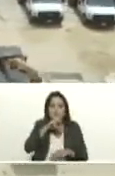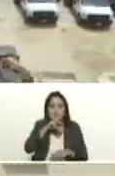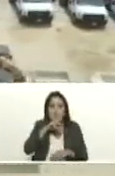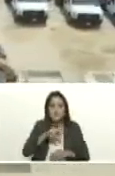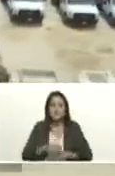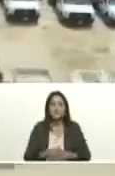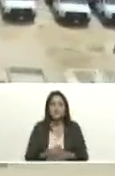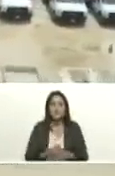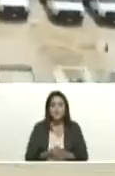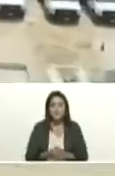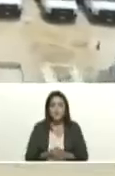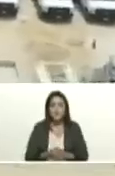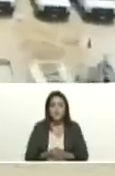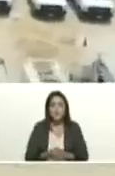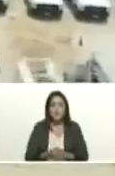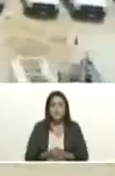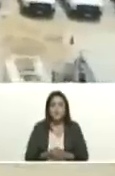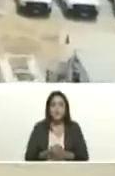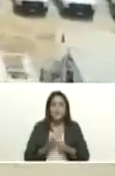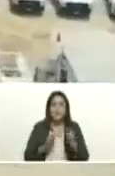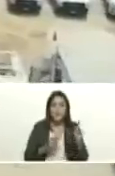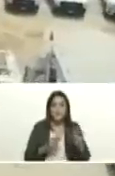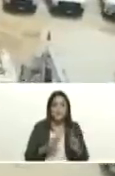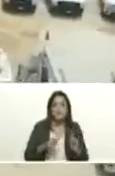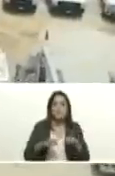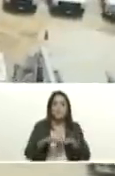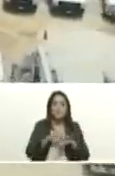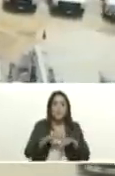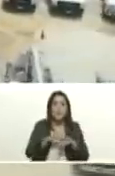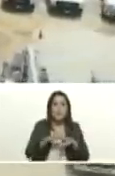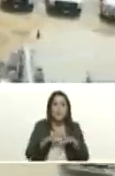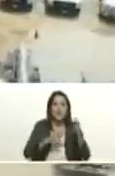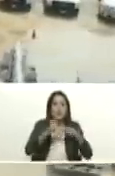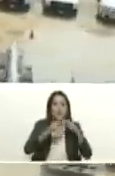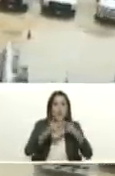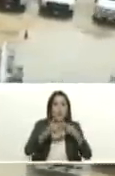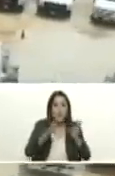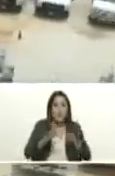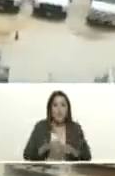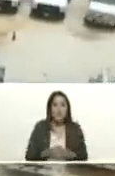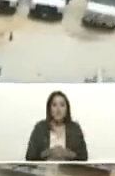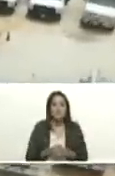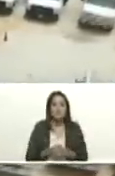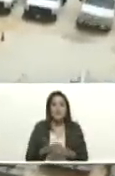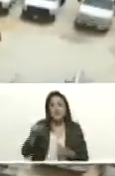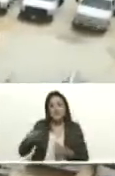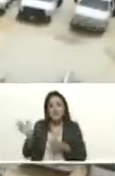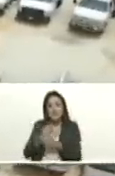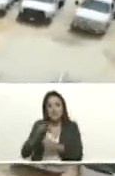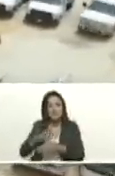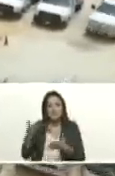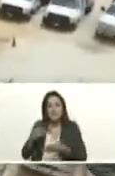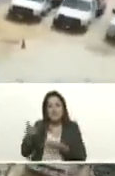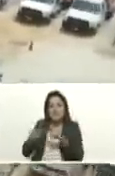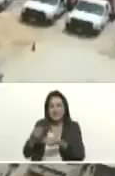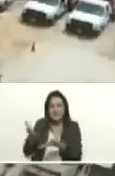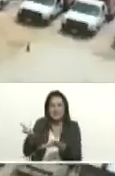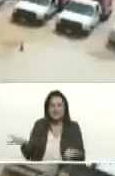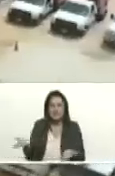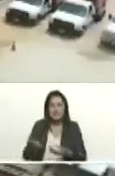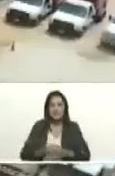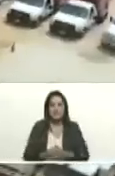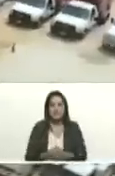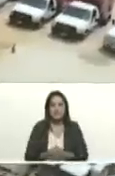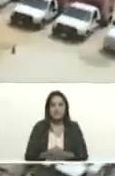en estos galpones vamos a empezar con el ministro de obras públicas para que vaya narrando que es lo que hemos encontrado y que se va a hacer con estos bienes adelante